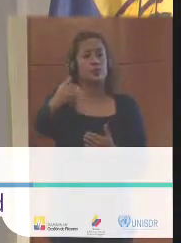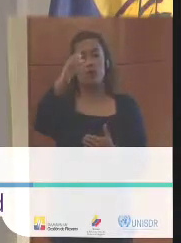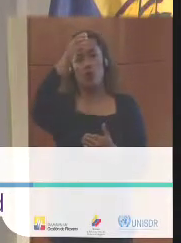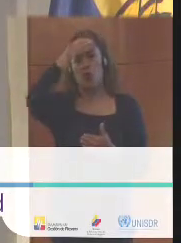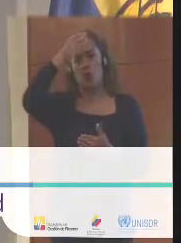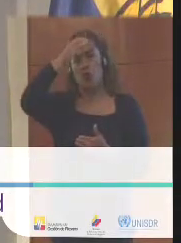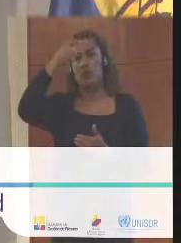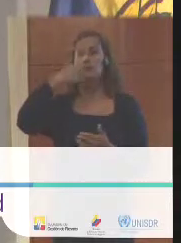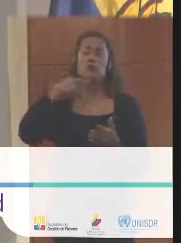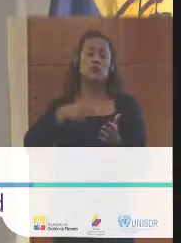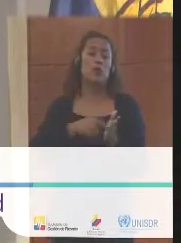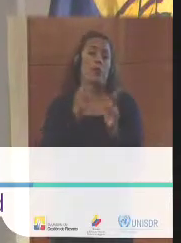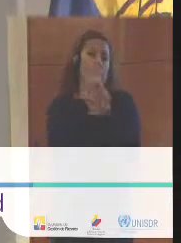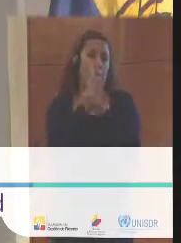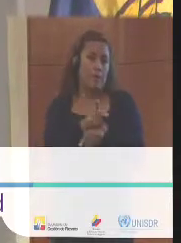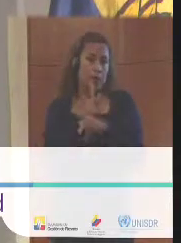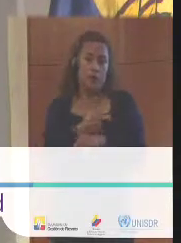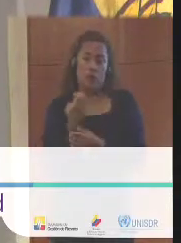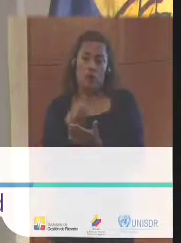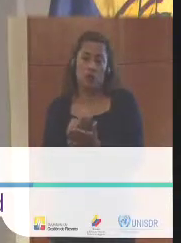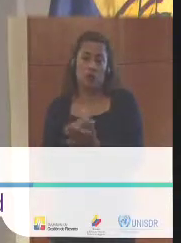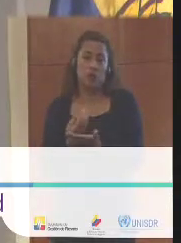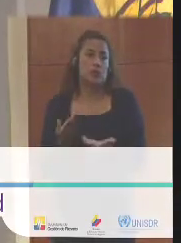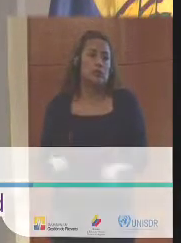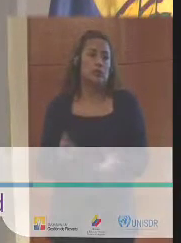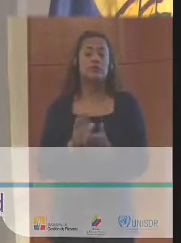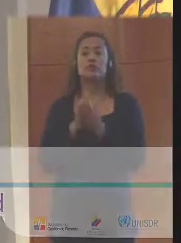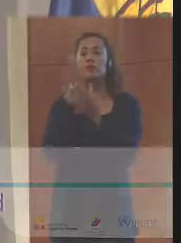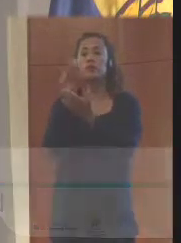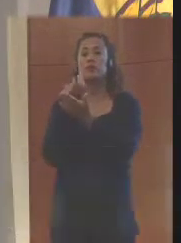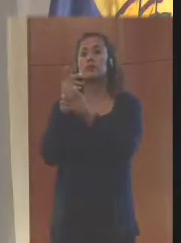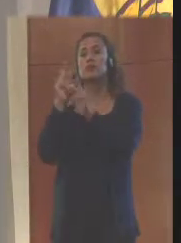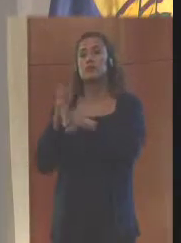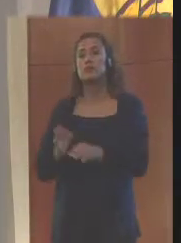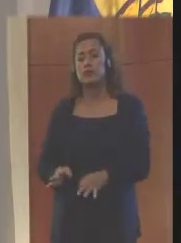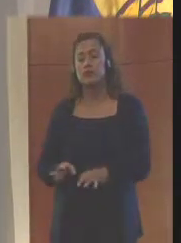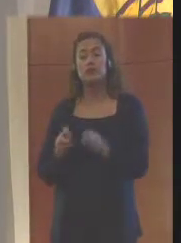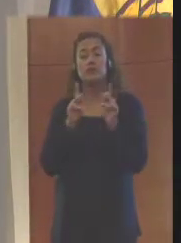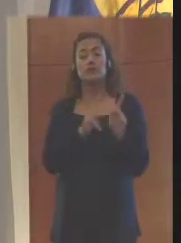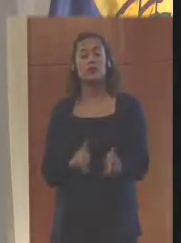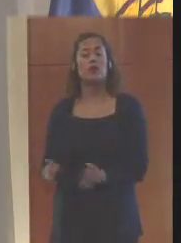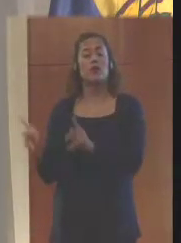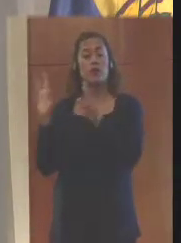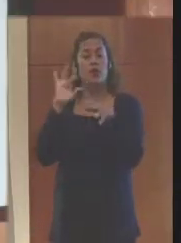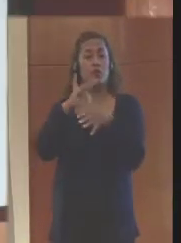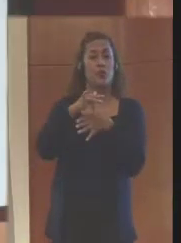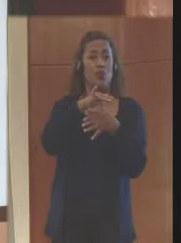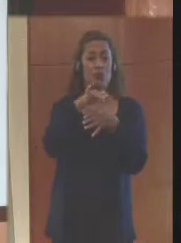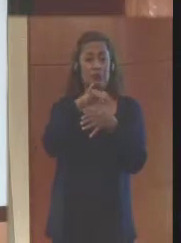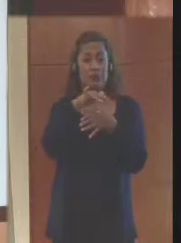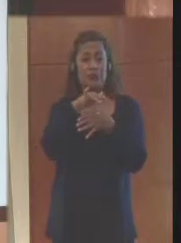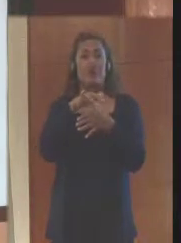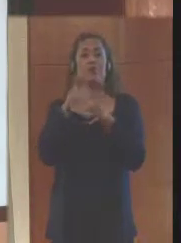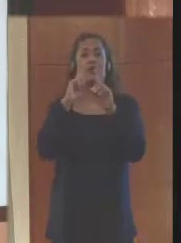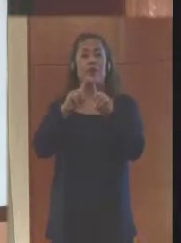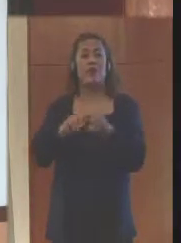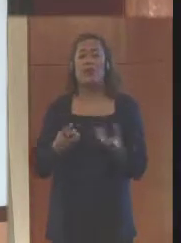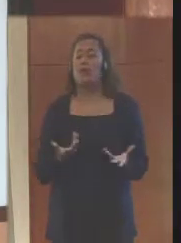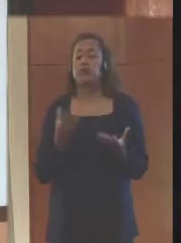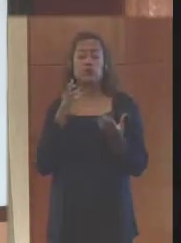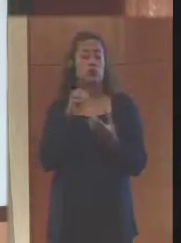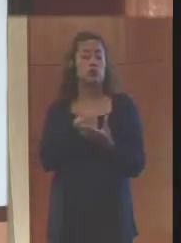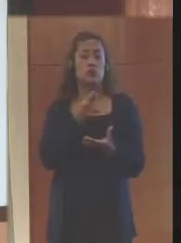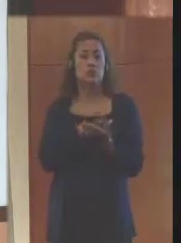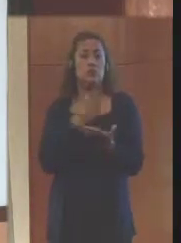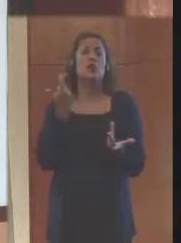conocimiento, por ejemplo, de protección financiera. También la construcción del Plan Nacional de Riesgo en su componente programático,